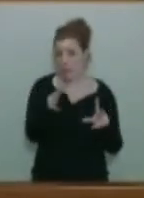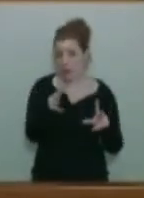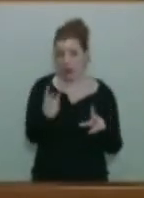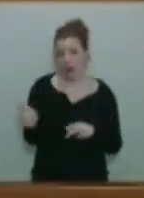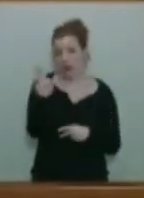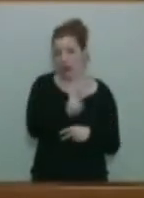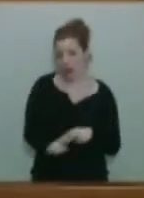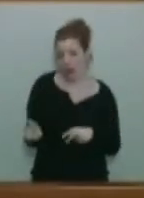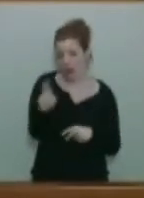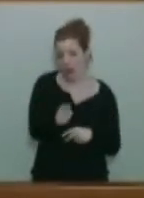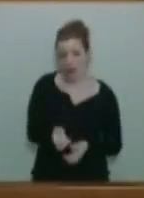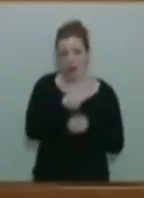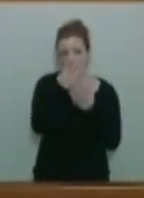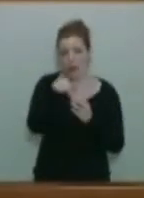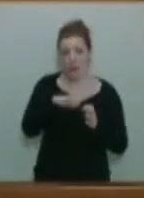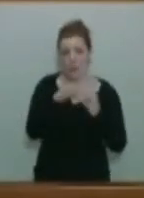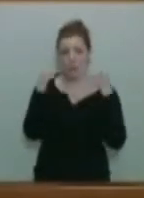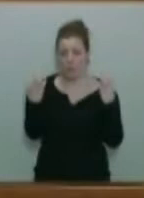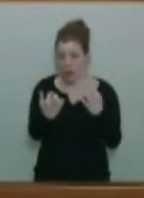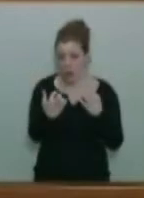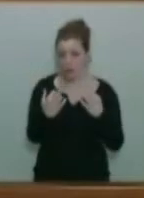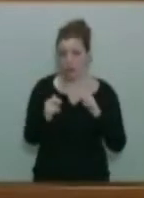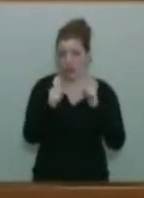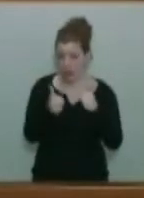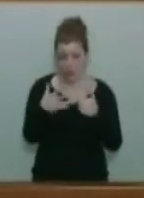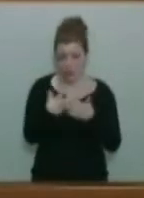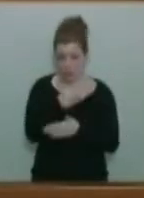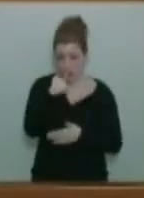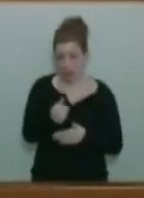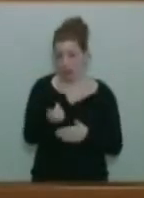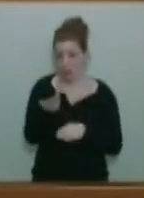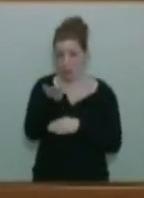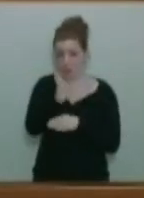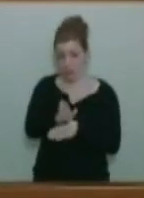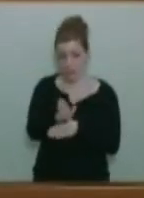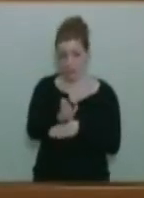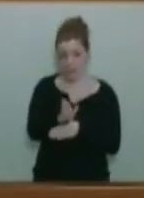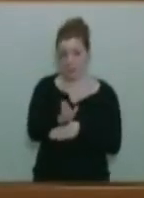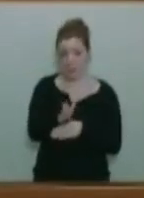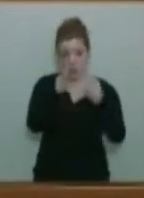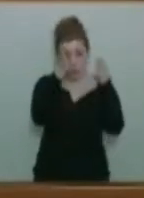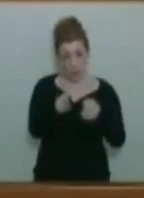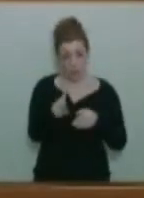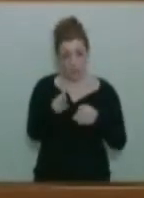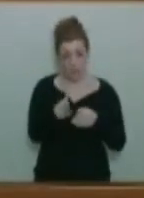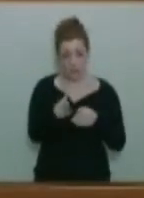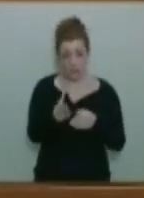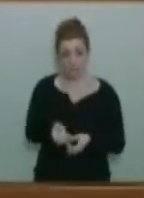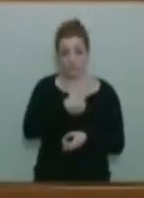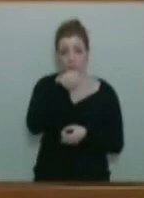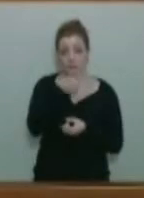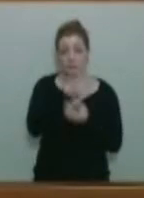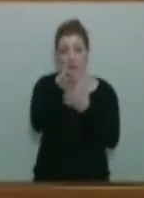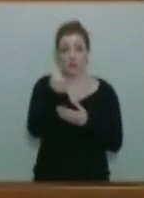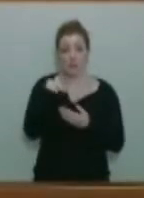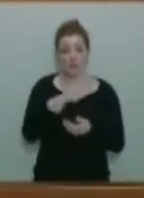en todos los plenos y en todas las iniciativas que se plantean aquí. Y ustedes plantean ahí una autorización al Consejo de